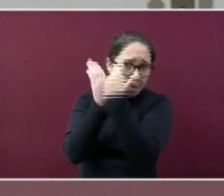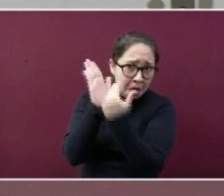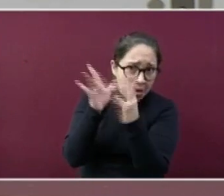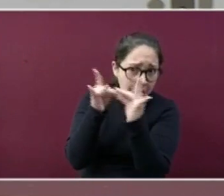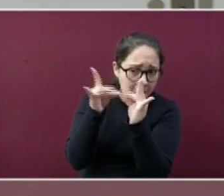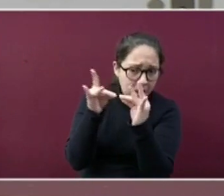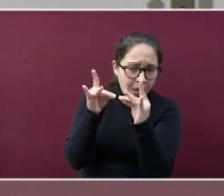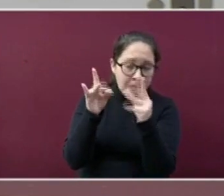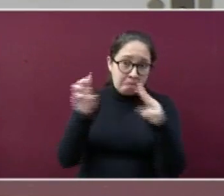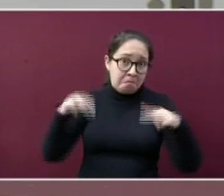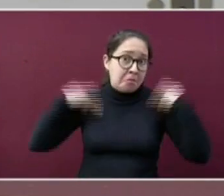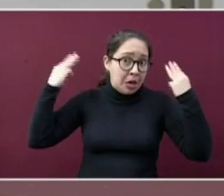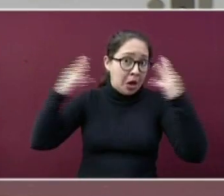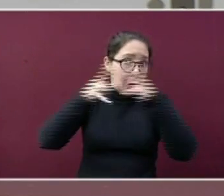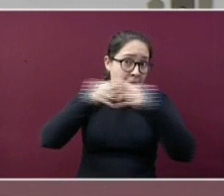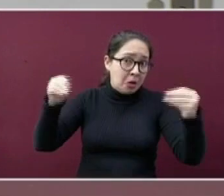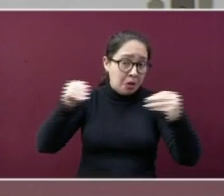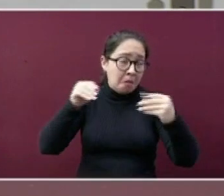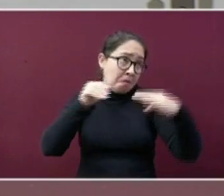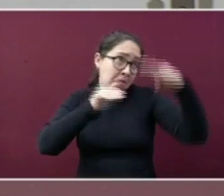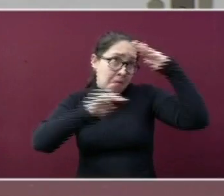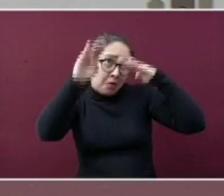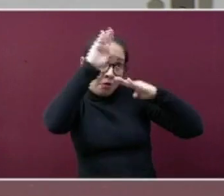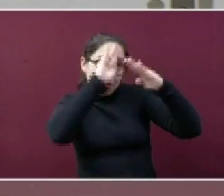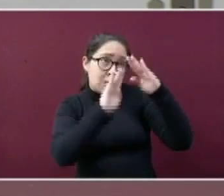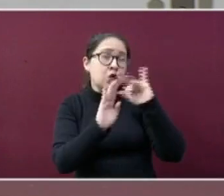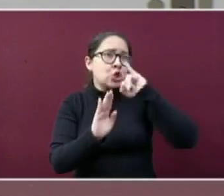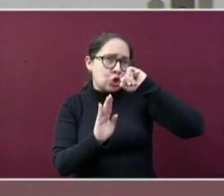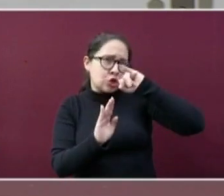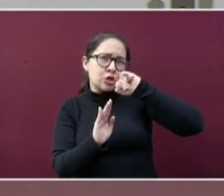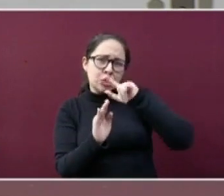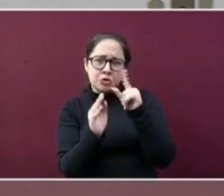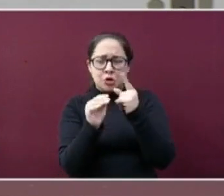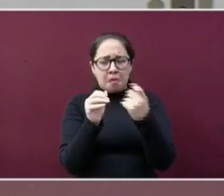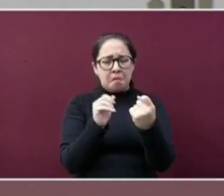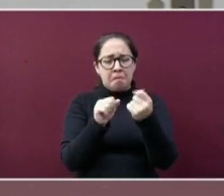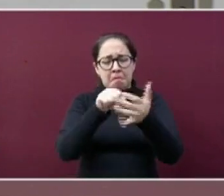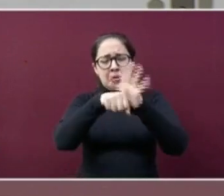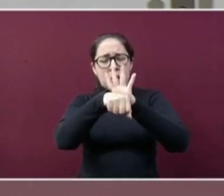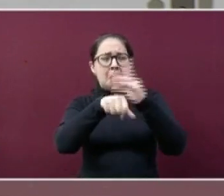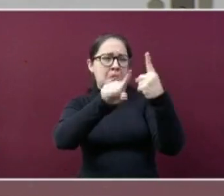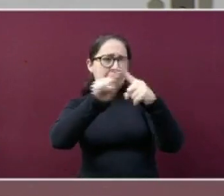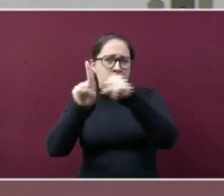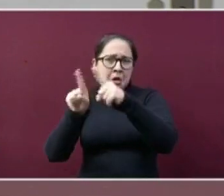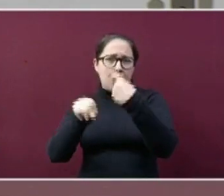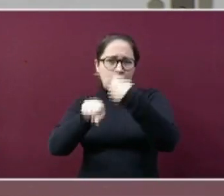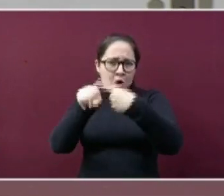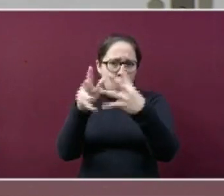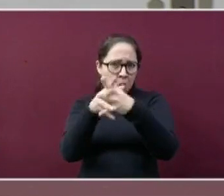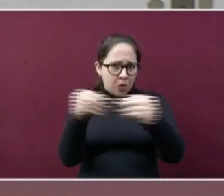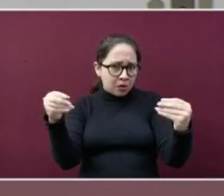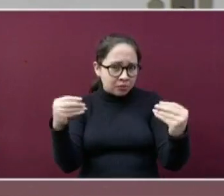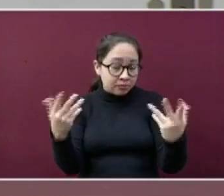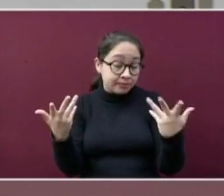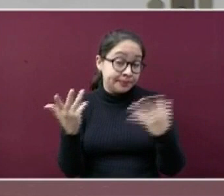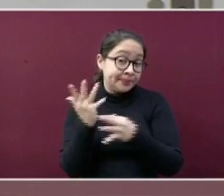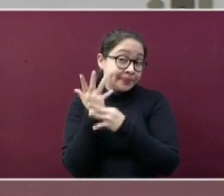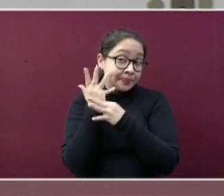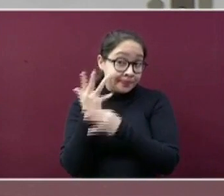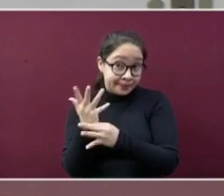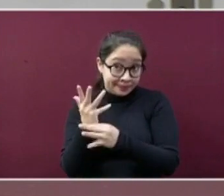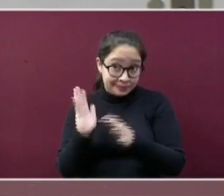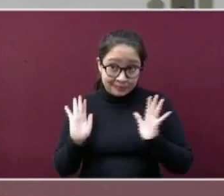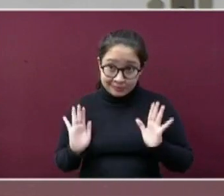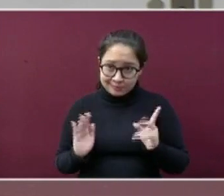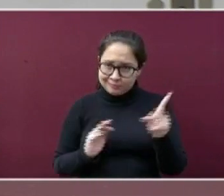clorito de sodio y sus derivados promete ser un remedio para muchas afecciones y enfermedades, entre ellas el coronavirus, a